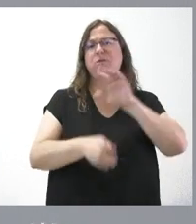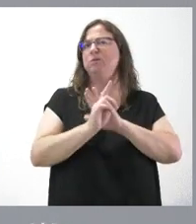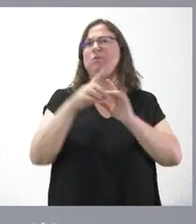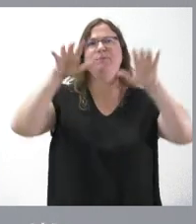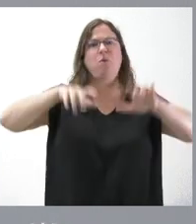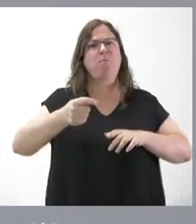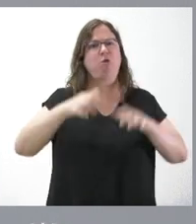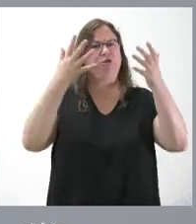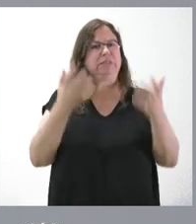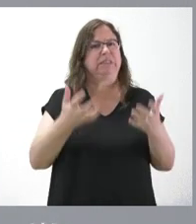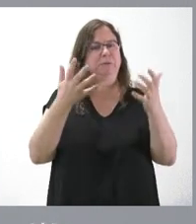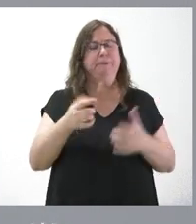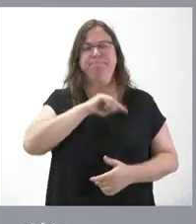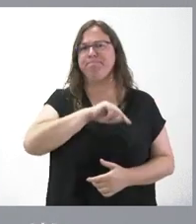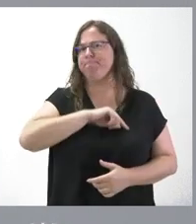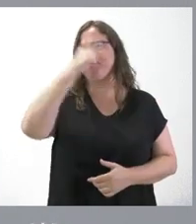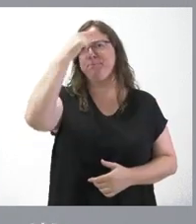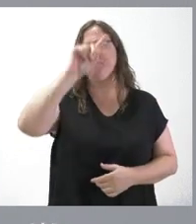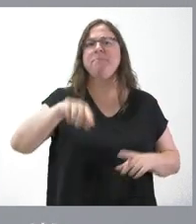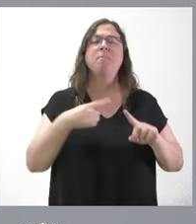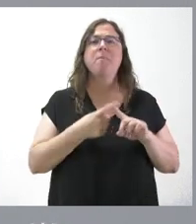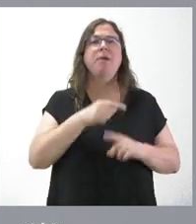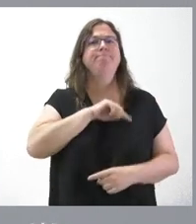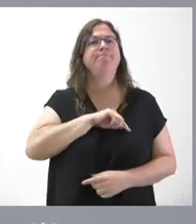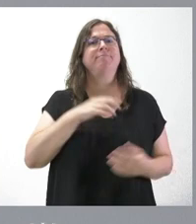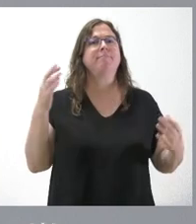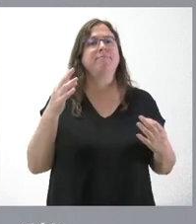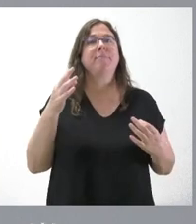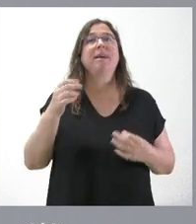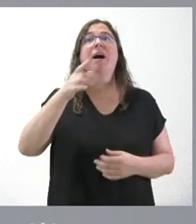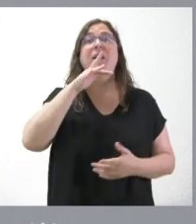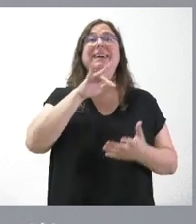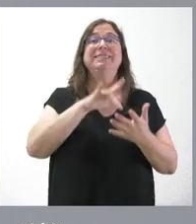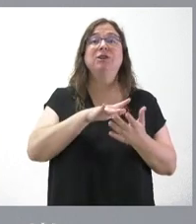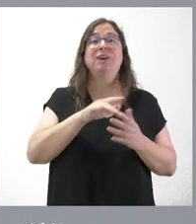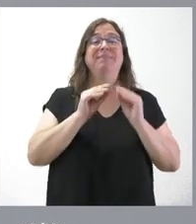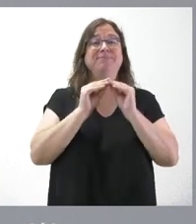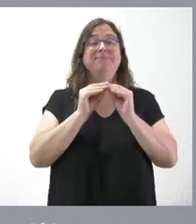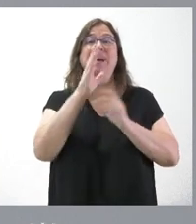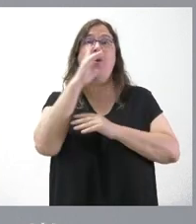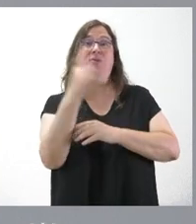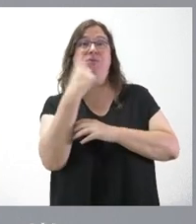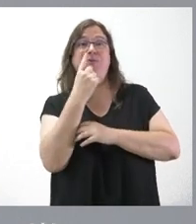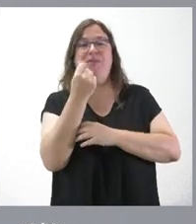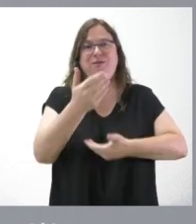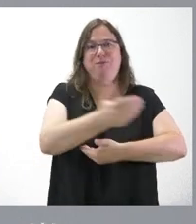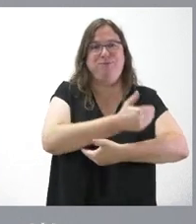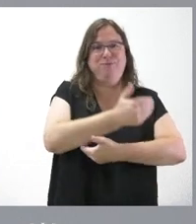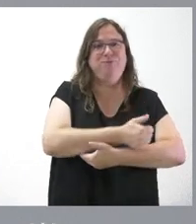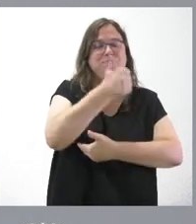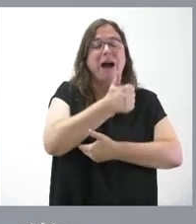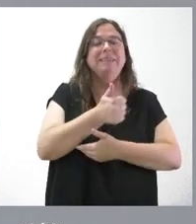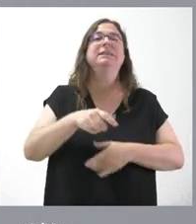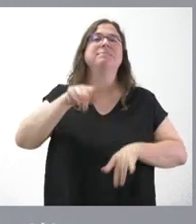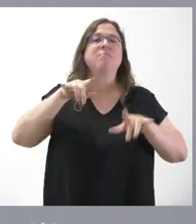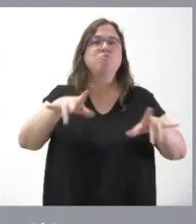y también somos muy conscientes de que aquellas hectáreas que se ponen en regadío tienen más rentabilidad y fijan más la población y